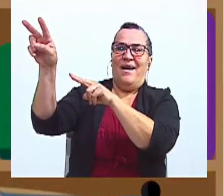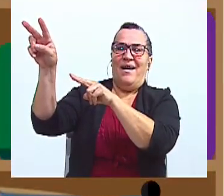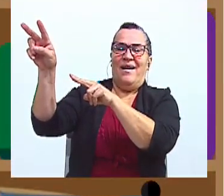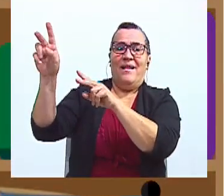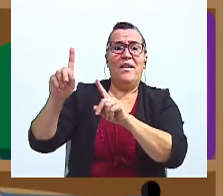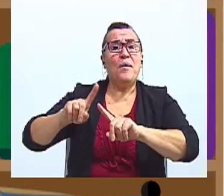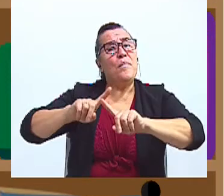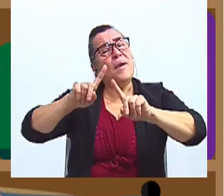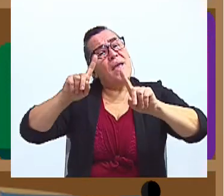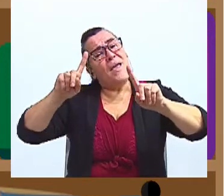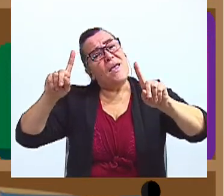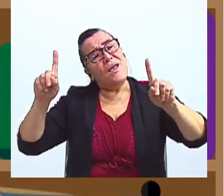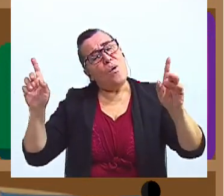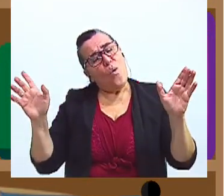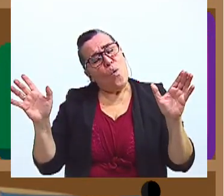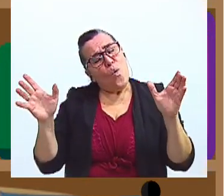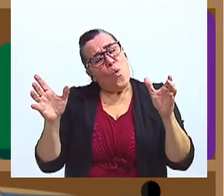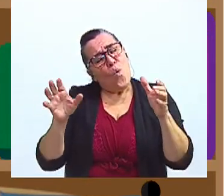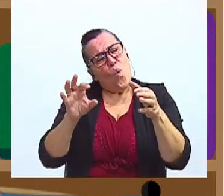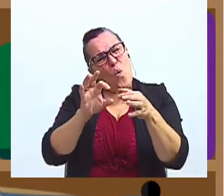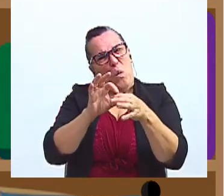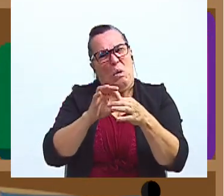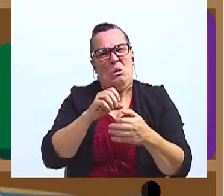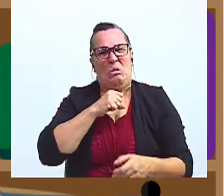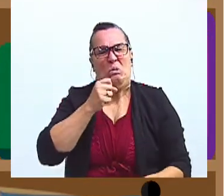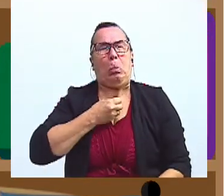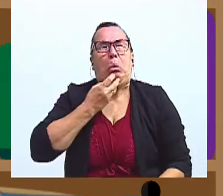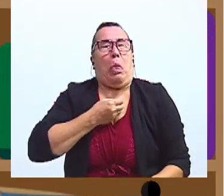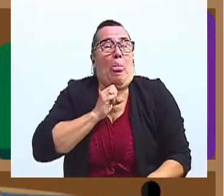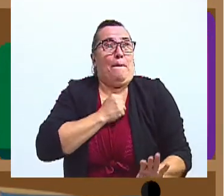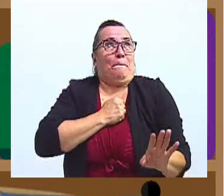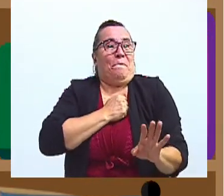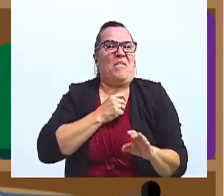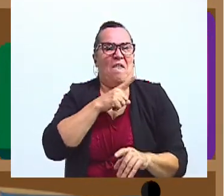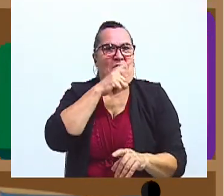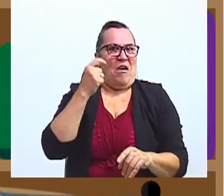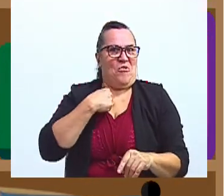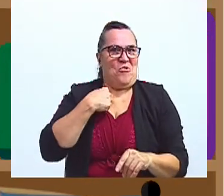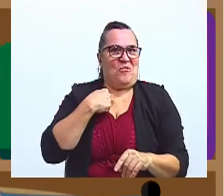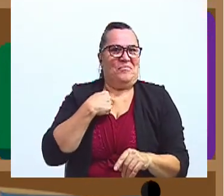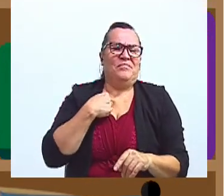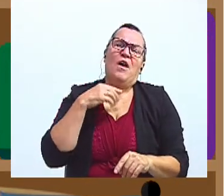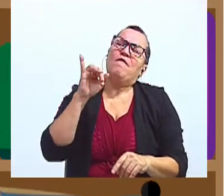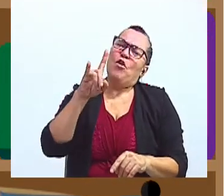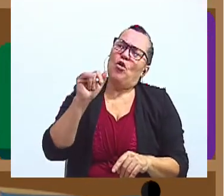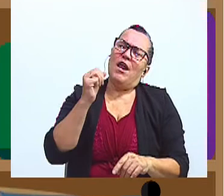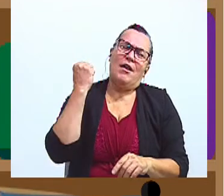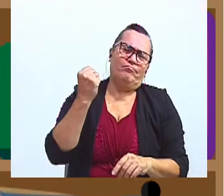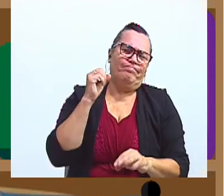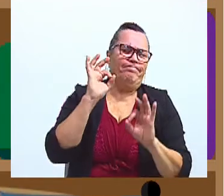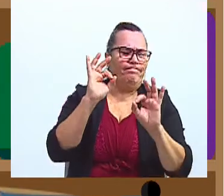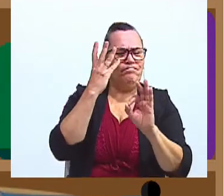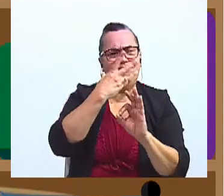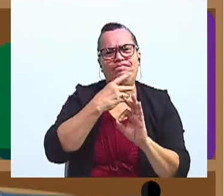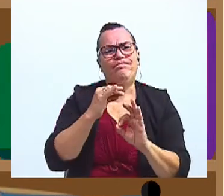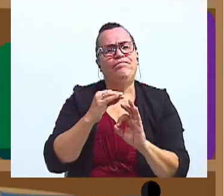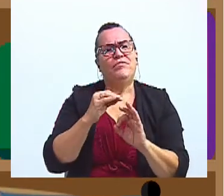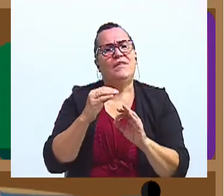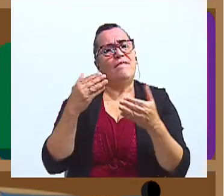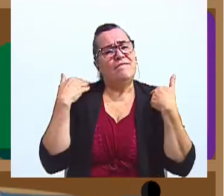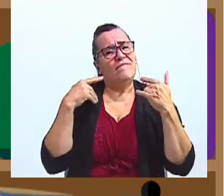pero unidos por canto feo, Fiorella, preciosa canción, muy pegadísima, de verdad. Felicidades.